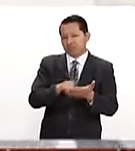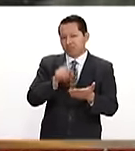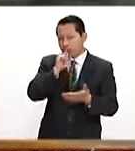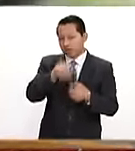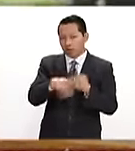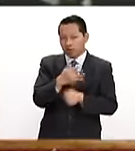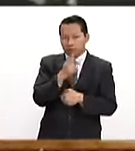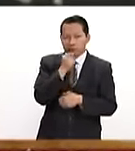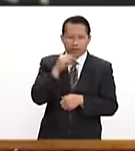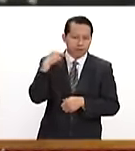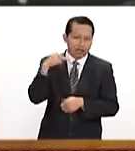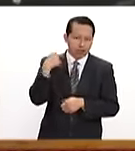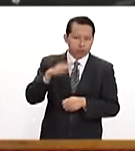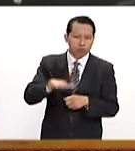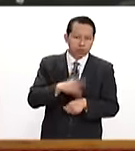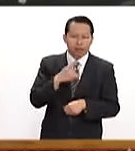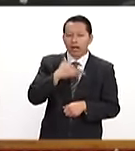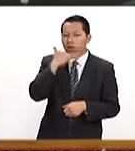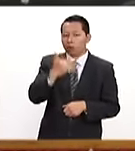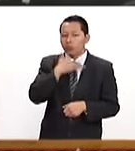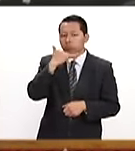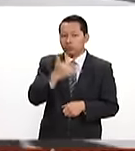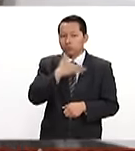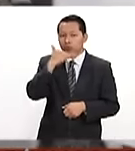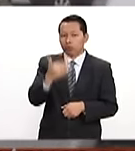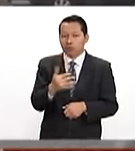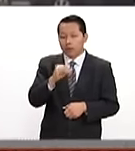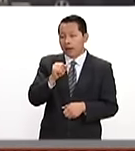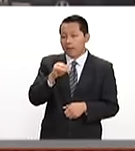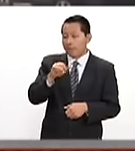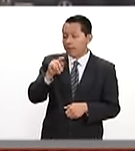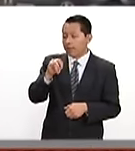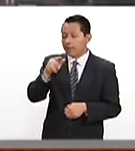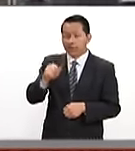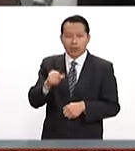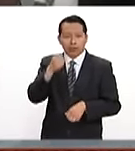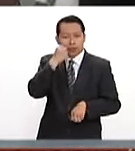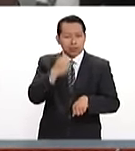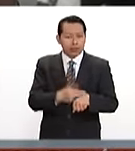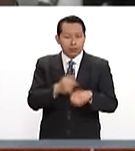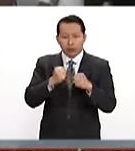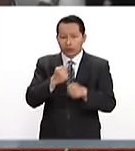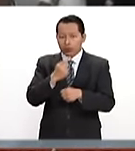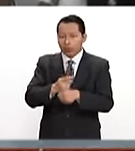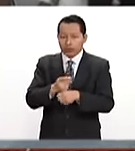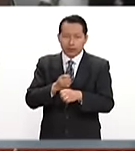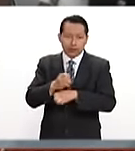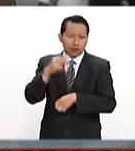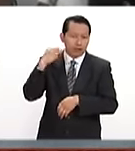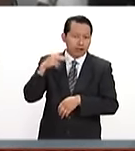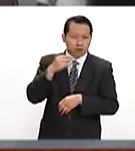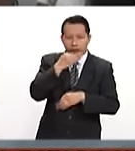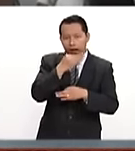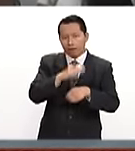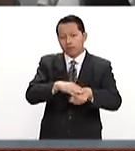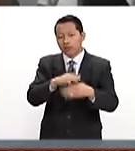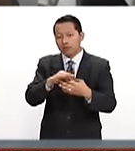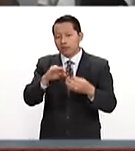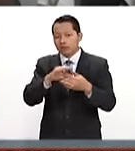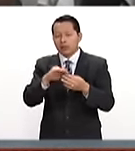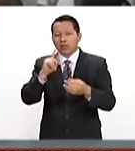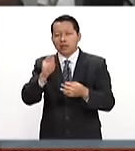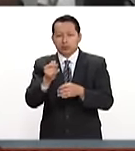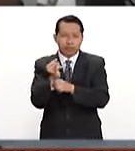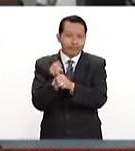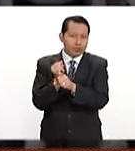policías de Veracruz por presuntos actos de corrupción. Jaime Telles, secretario de Seguridad del Estado, informó que la investigación en